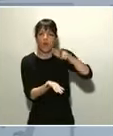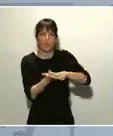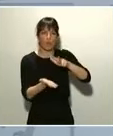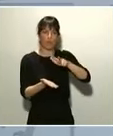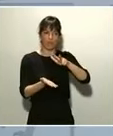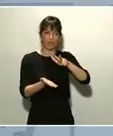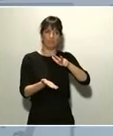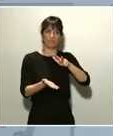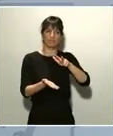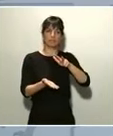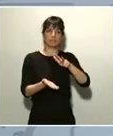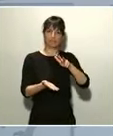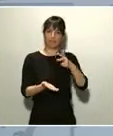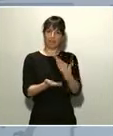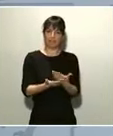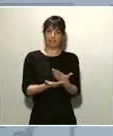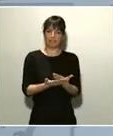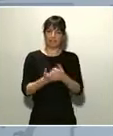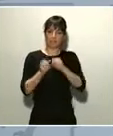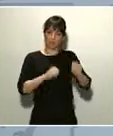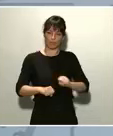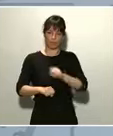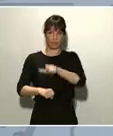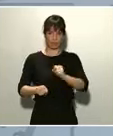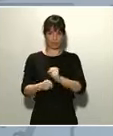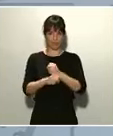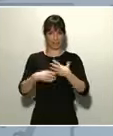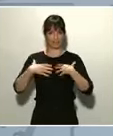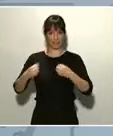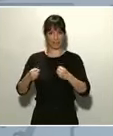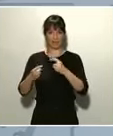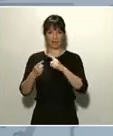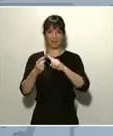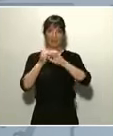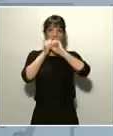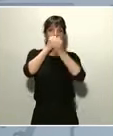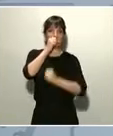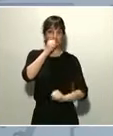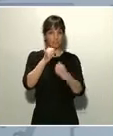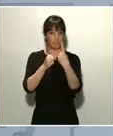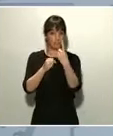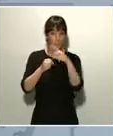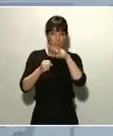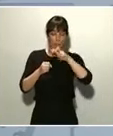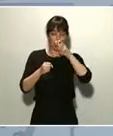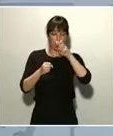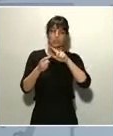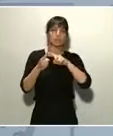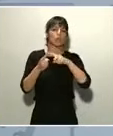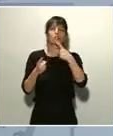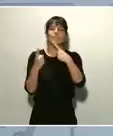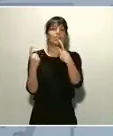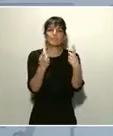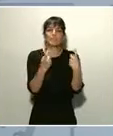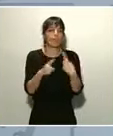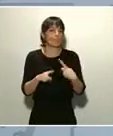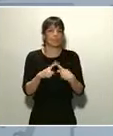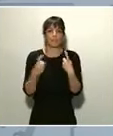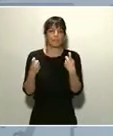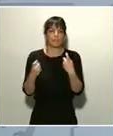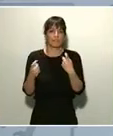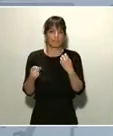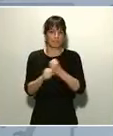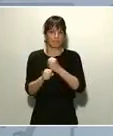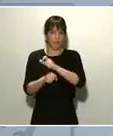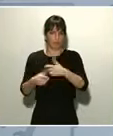que garanticen la protección del personal sanitario, respiradores y cualquier tipo de necesidad que necesite el personal sanitario. Ese es el